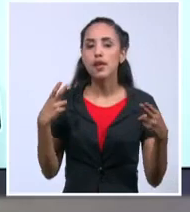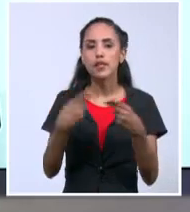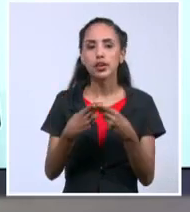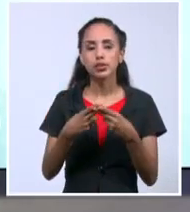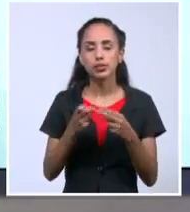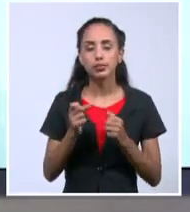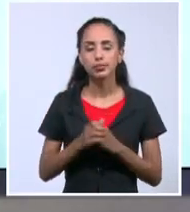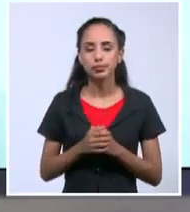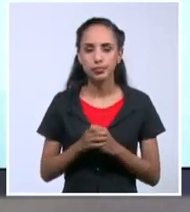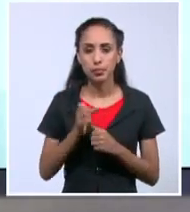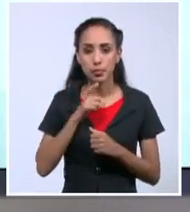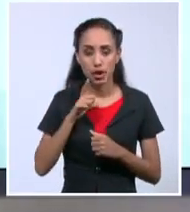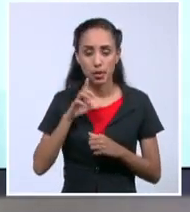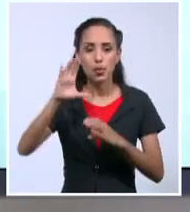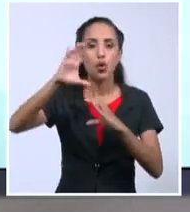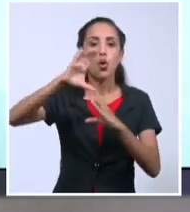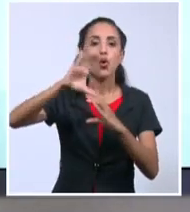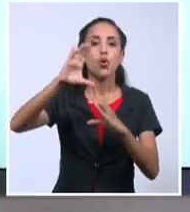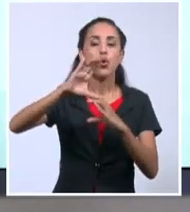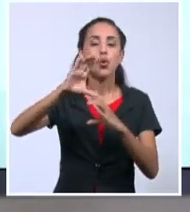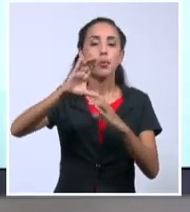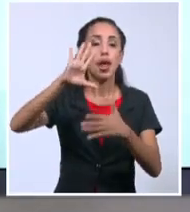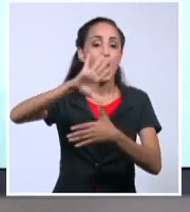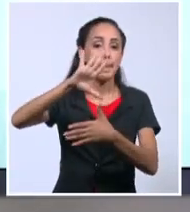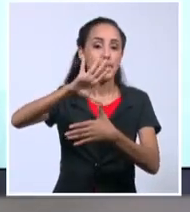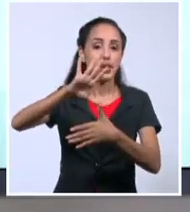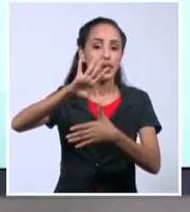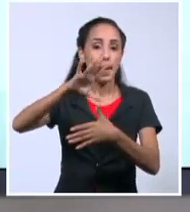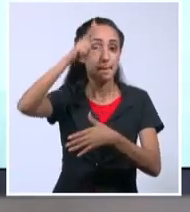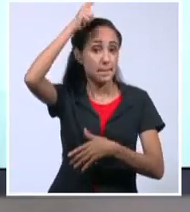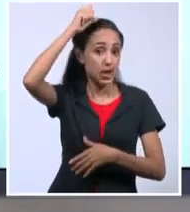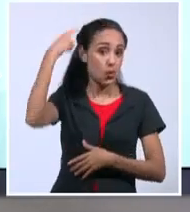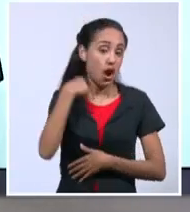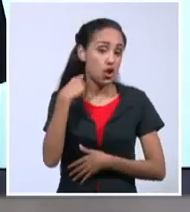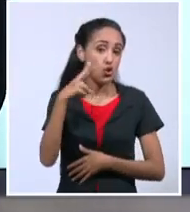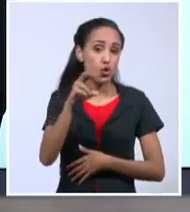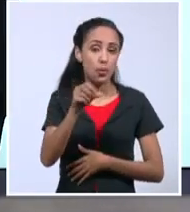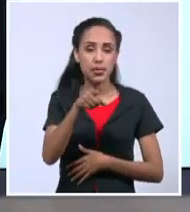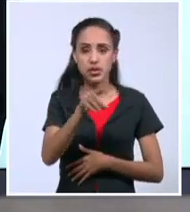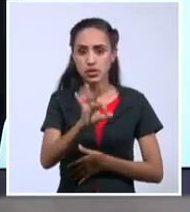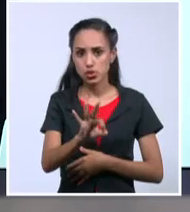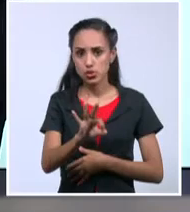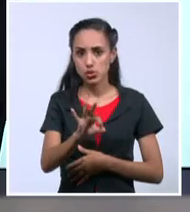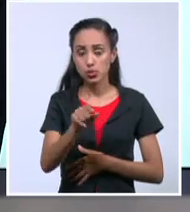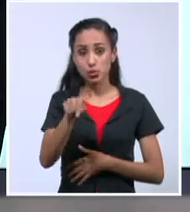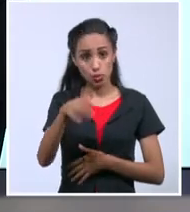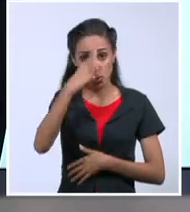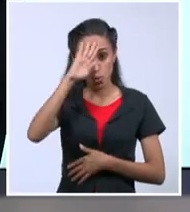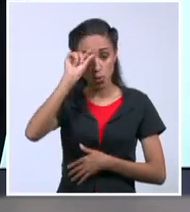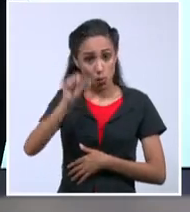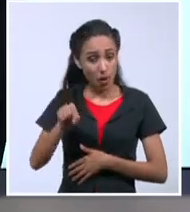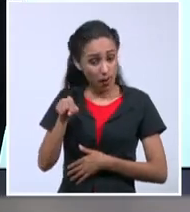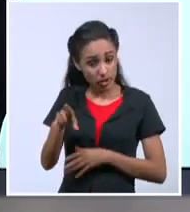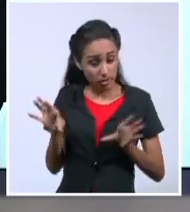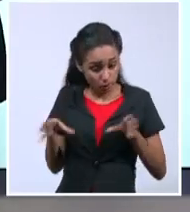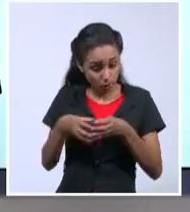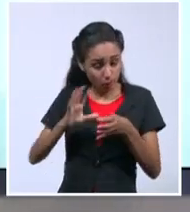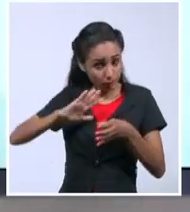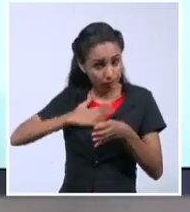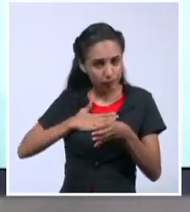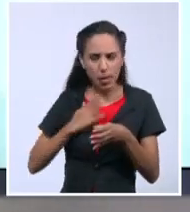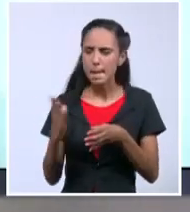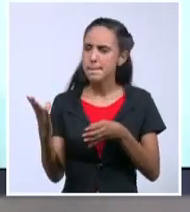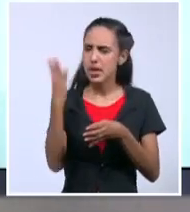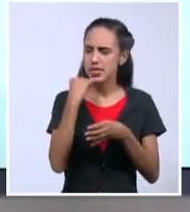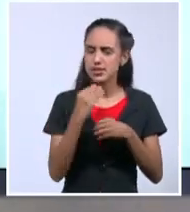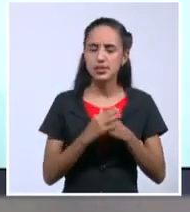Ejemplo, Cumbre de las Américas en Perú, año 2018. Por cierto, un cubano que estaba allá, parte de nuestra delegación, me comenta